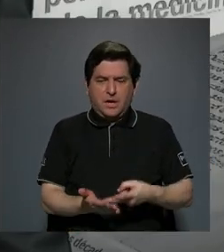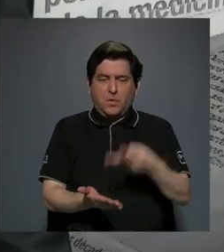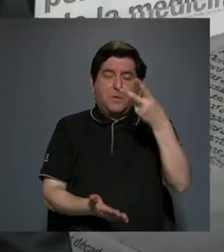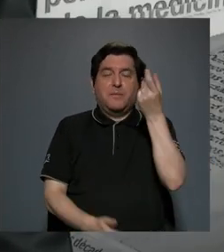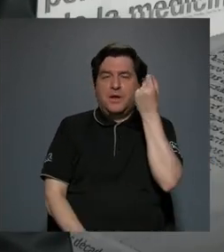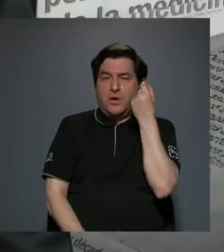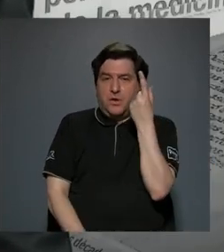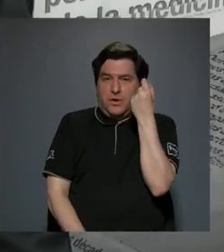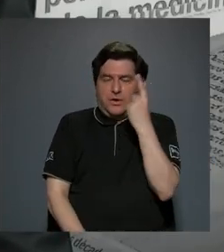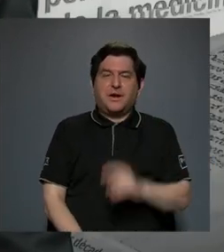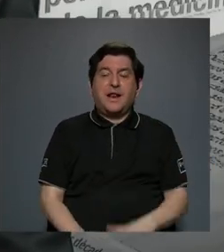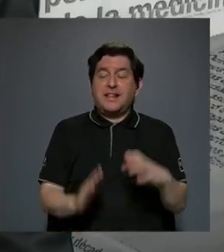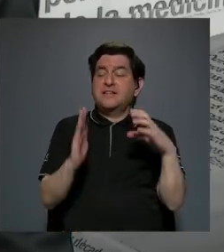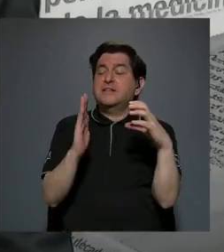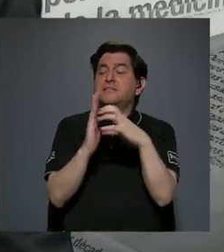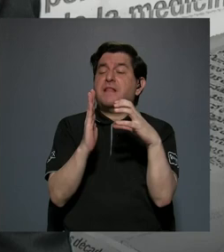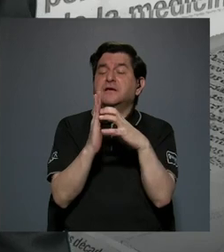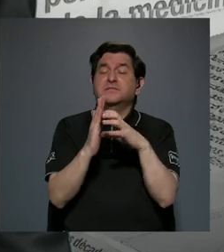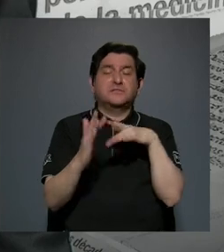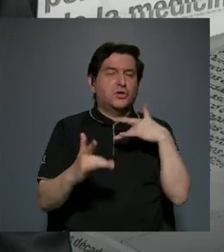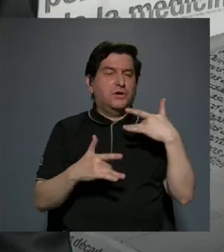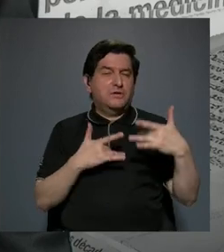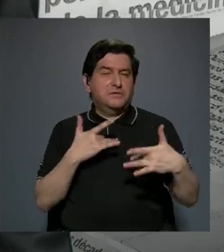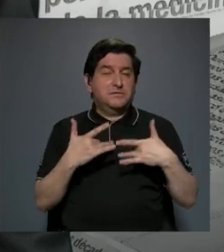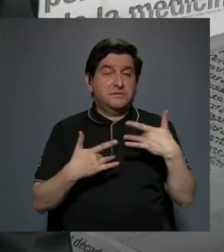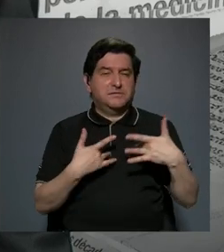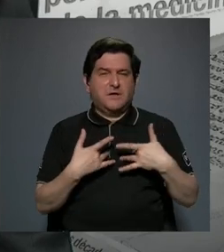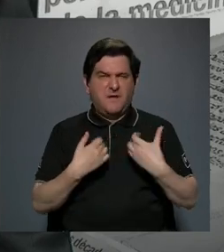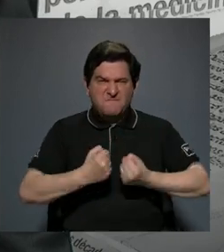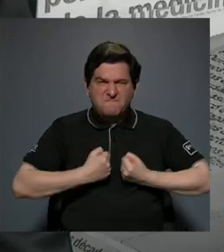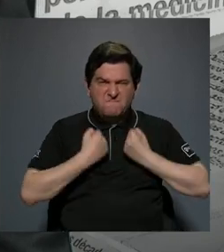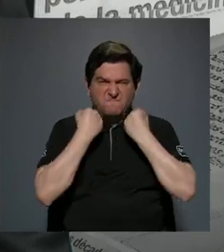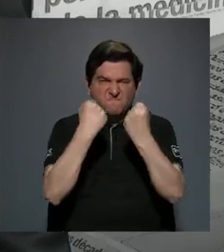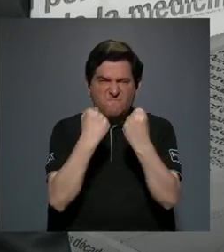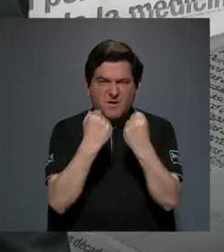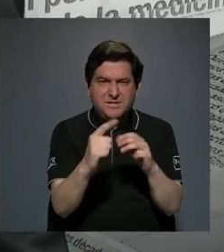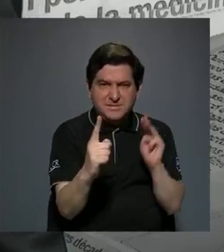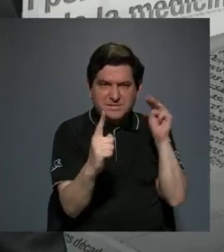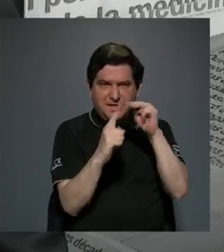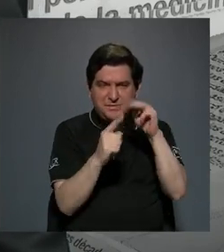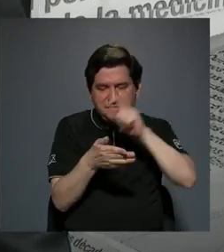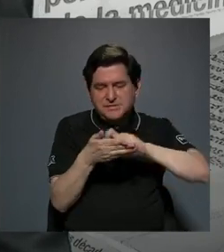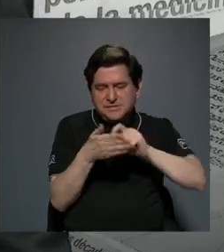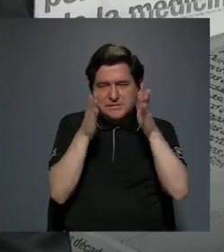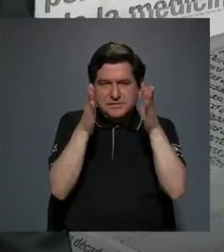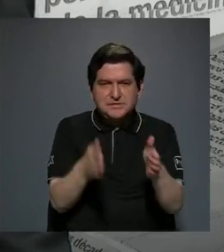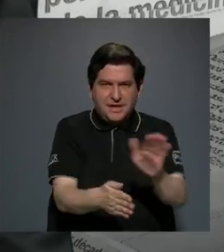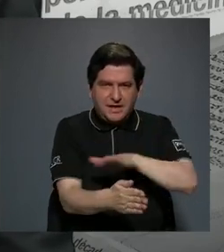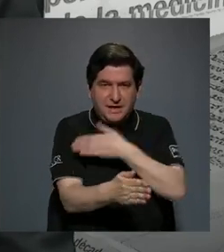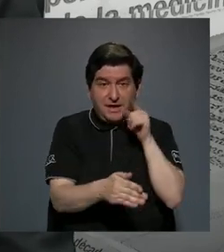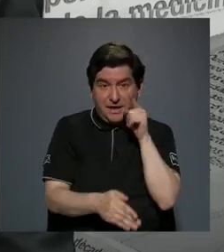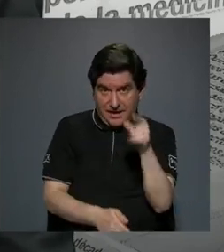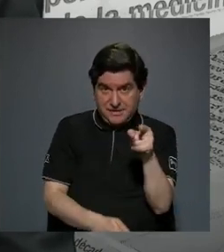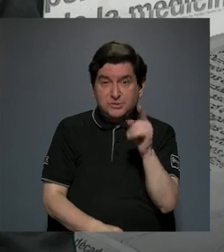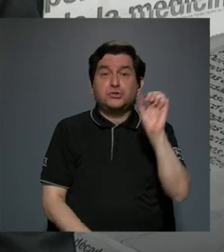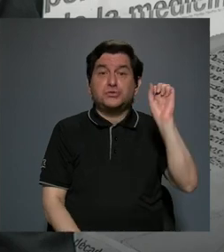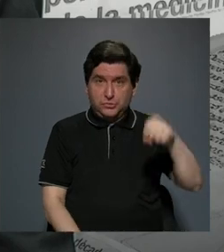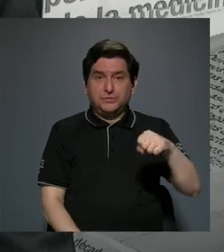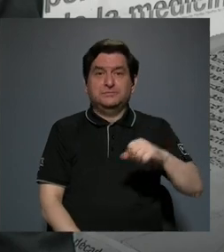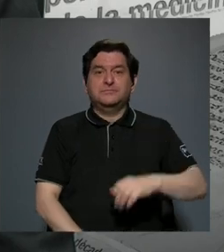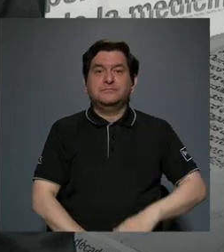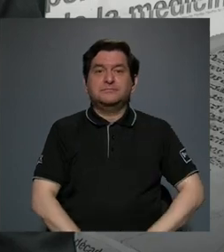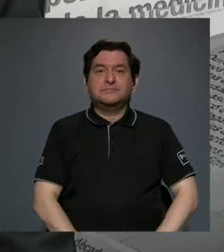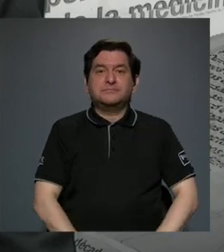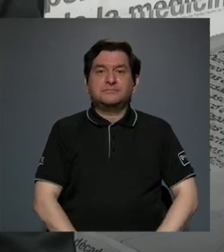comprensión por el texto y el sentido y la fuerza del mensaje del compositor esa es la palabra básicamente